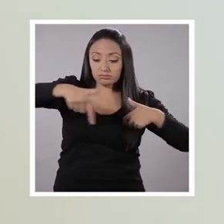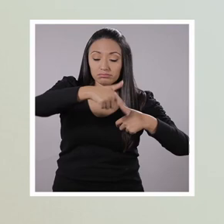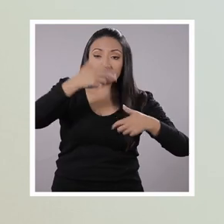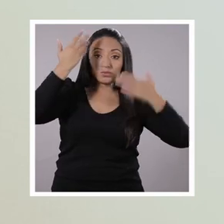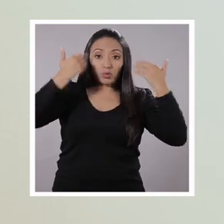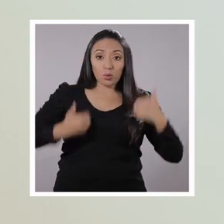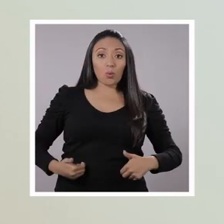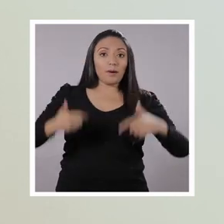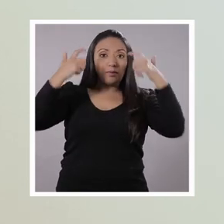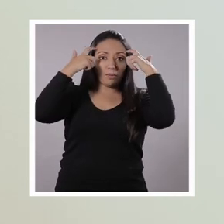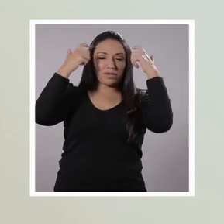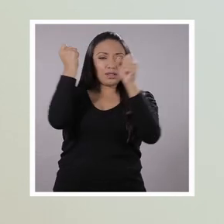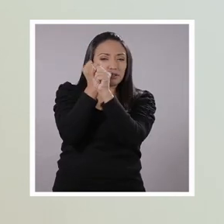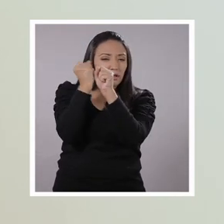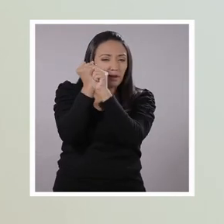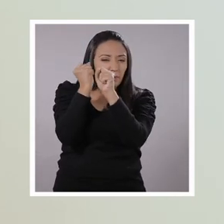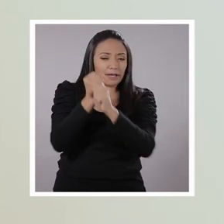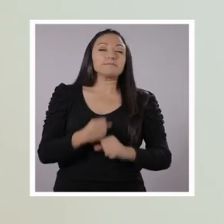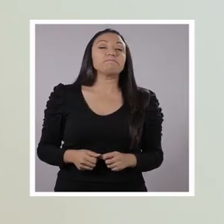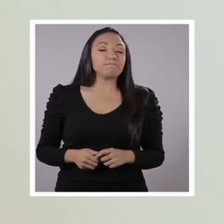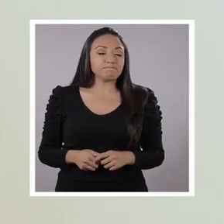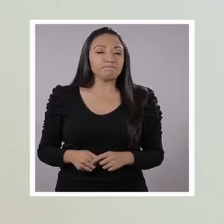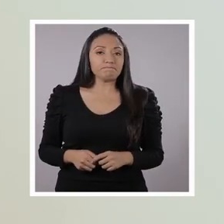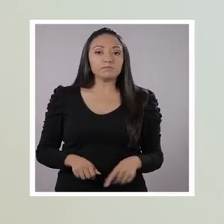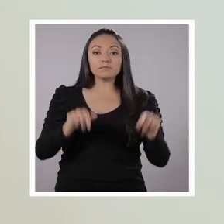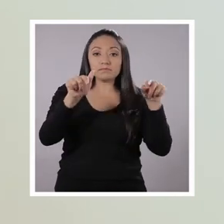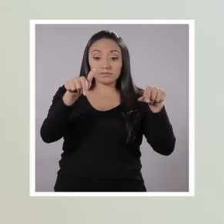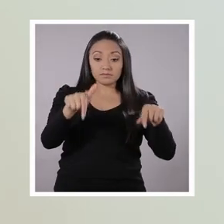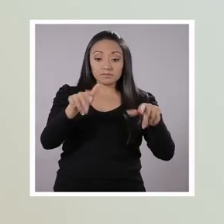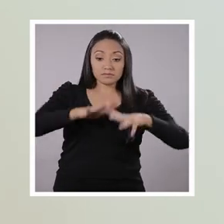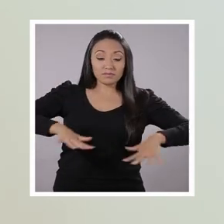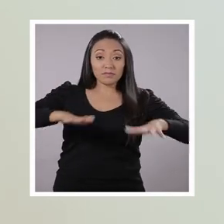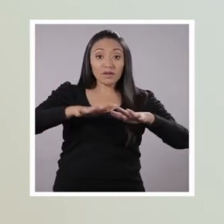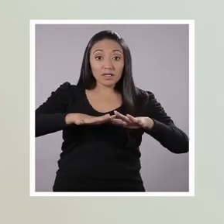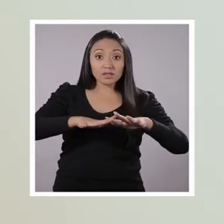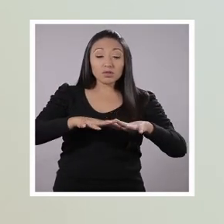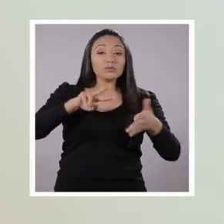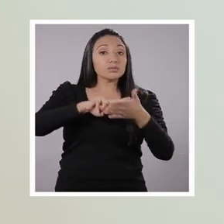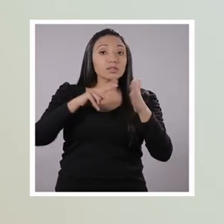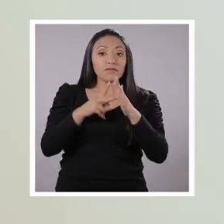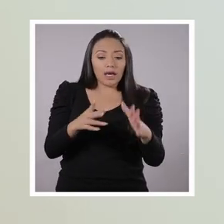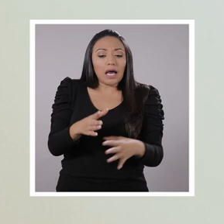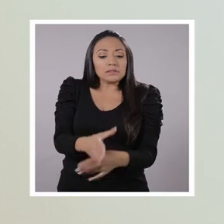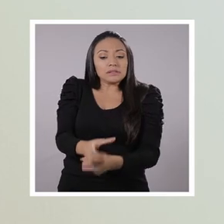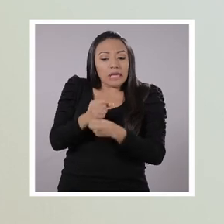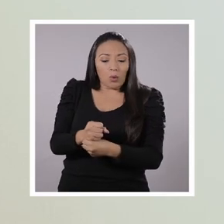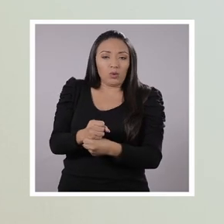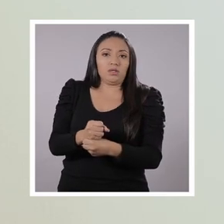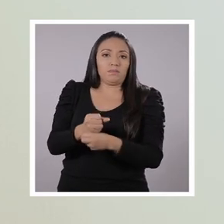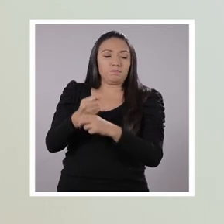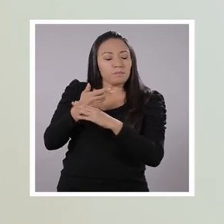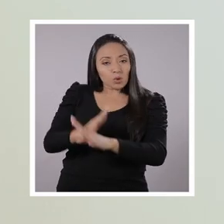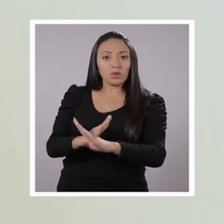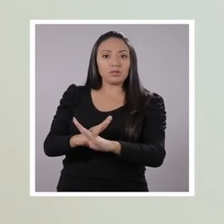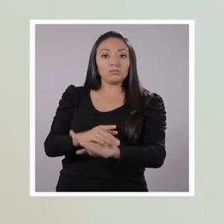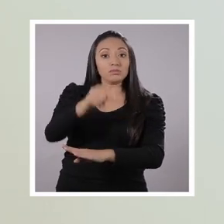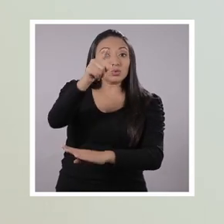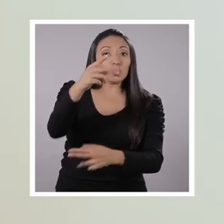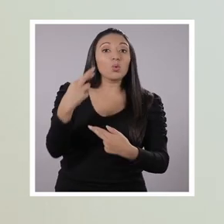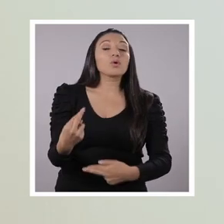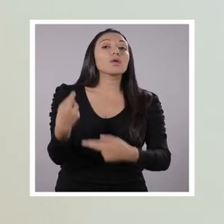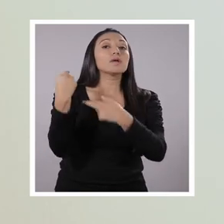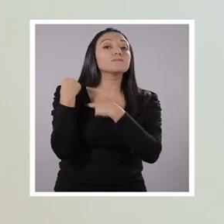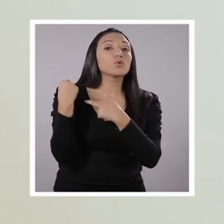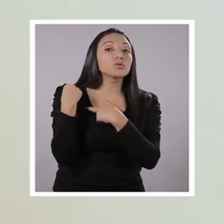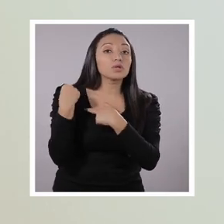estas actividades ayudan a que mi cuerpo y mi mente trabajen. Ah, y todo esto nos ayuda a estar seguros y protegidos. Recuerden nuestras